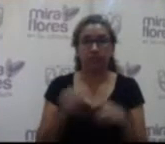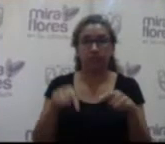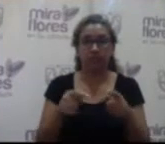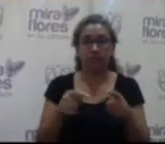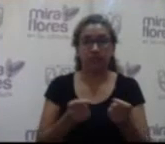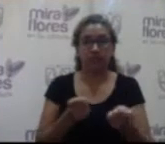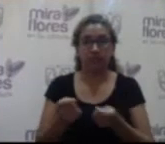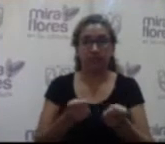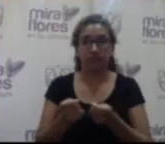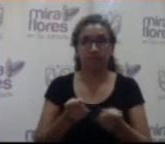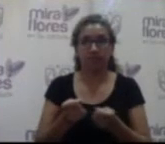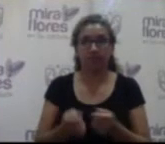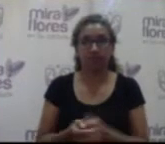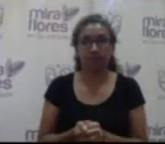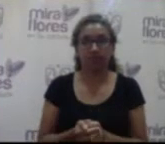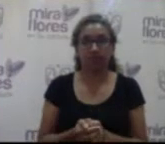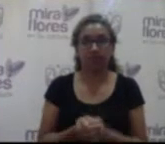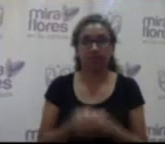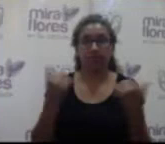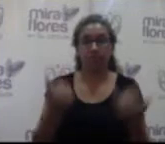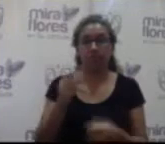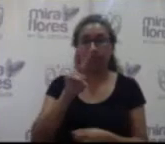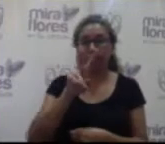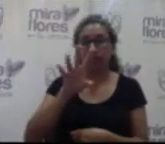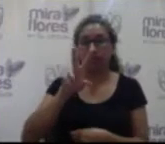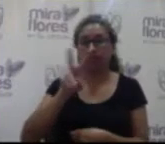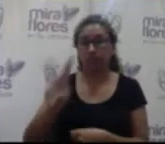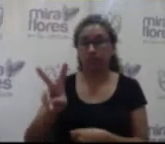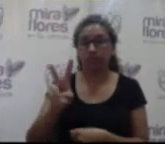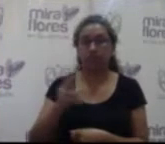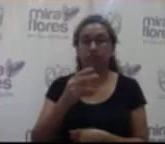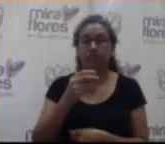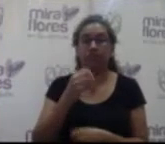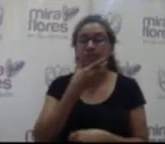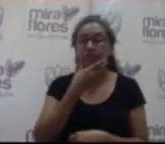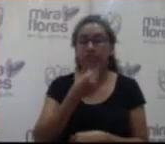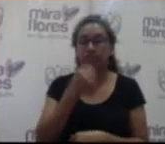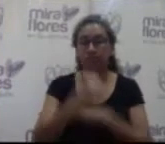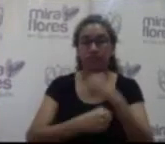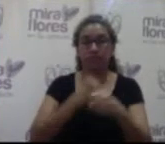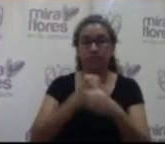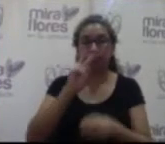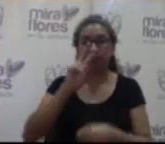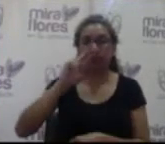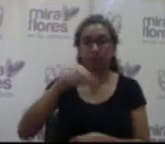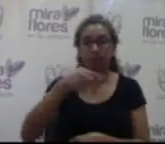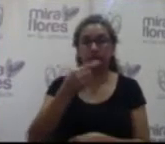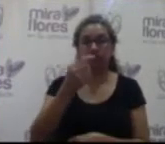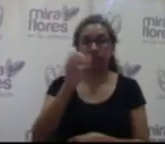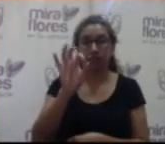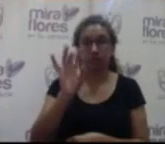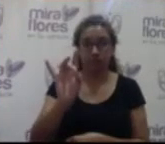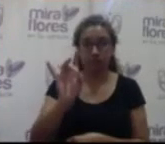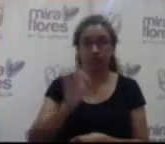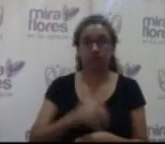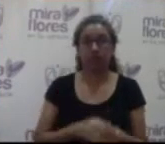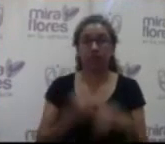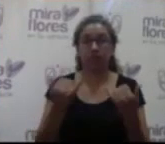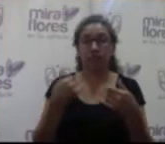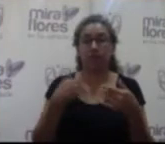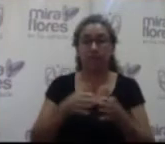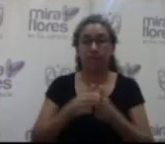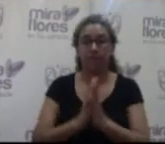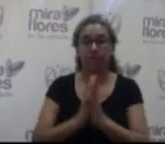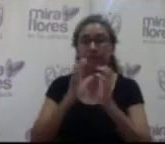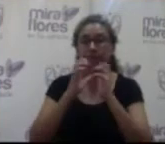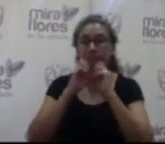gestión. Hoy es 22 de diciembre del año 2018. Vamos a pedir a